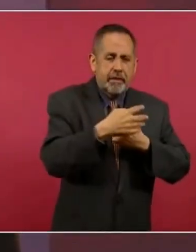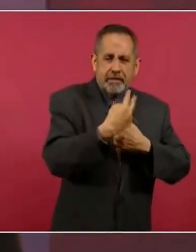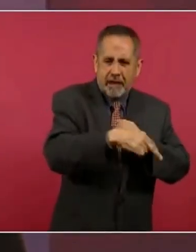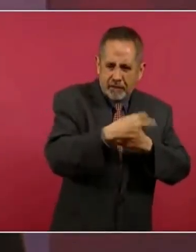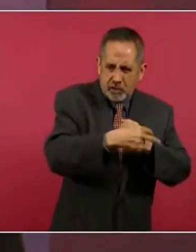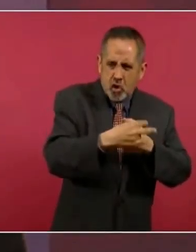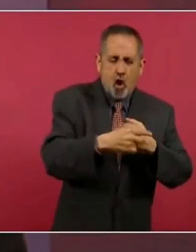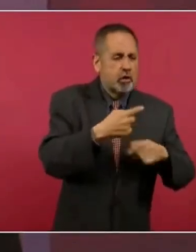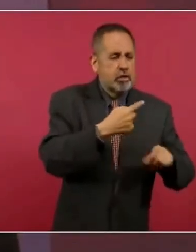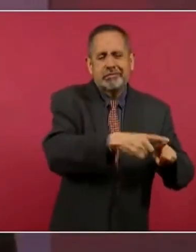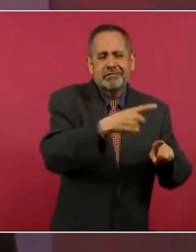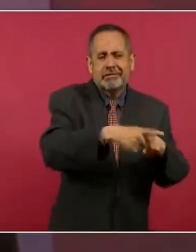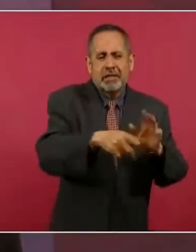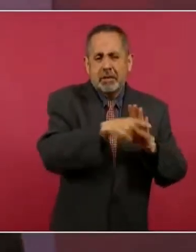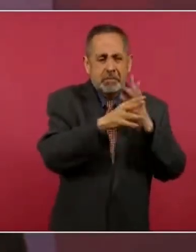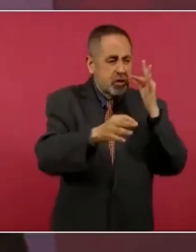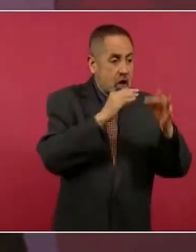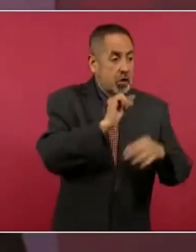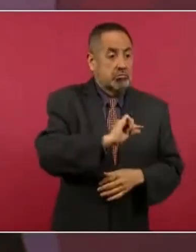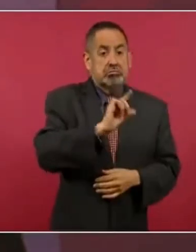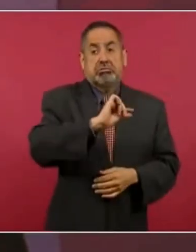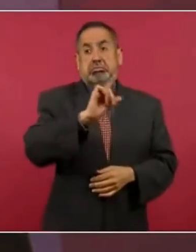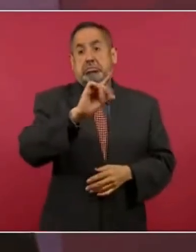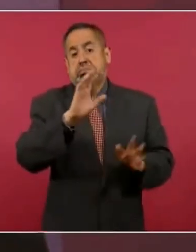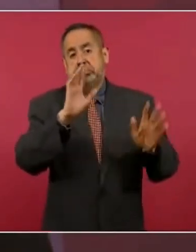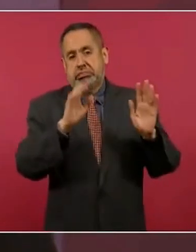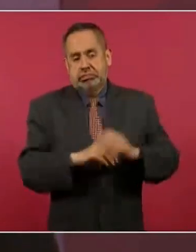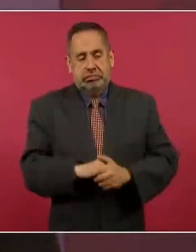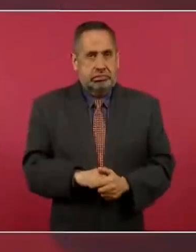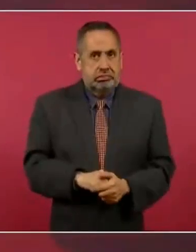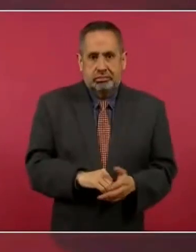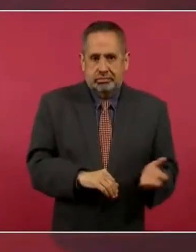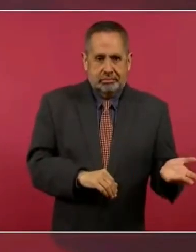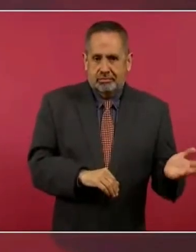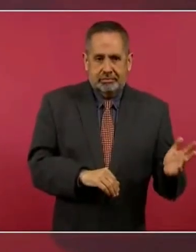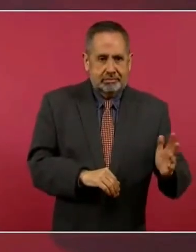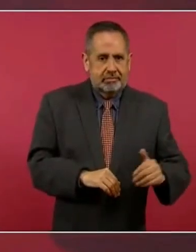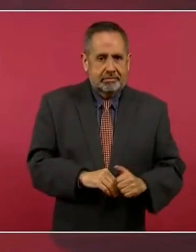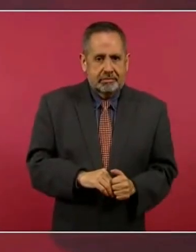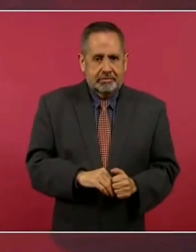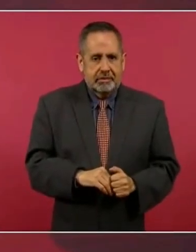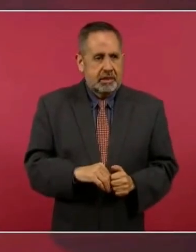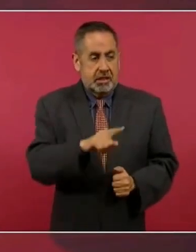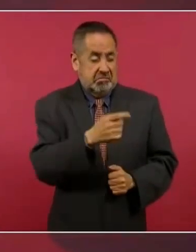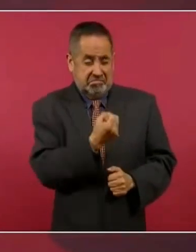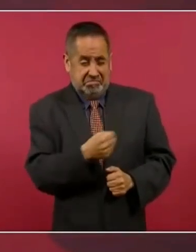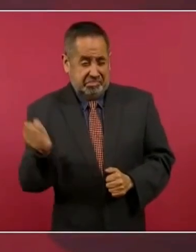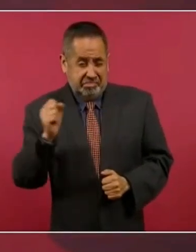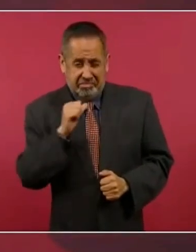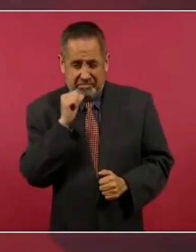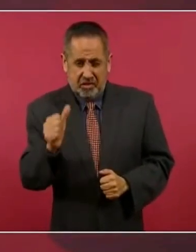los periodistas más famosos que no los más buenos